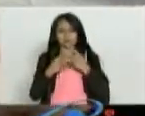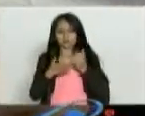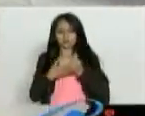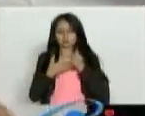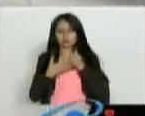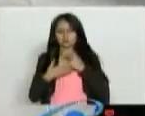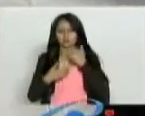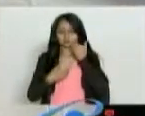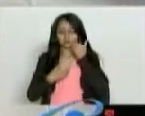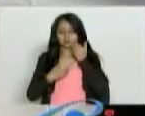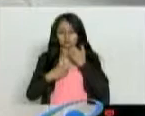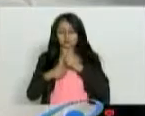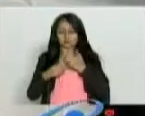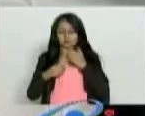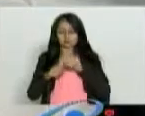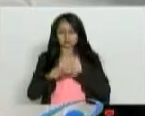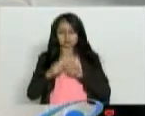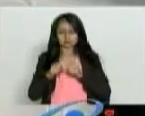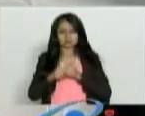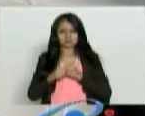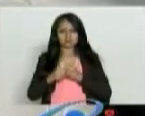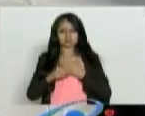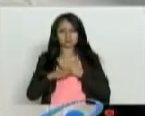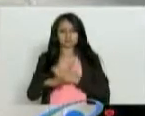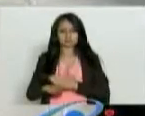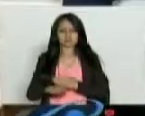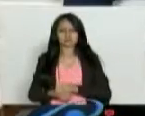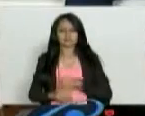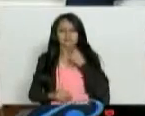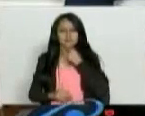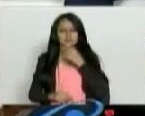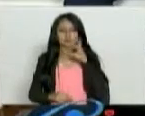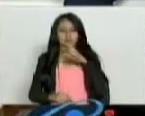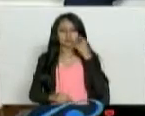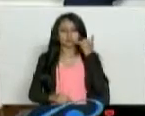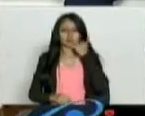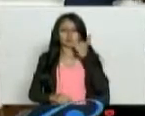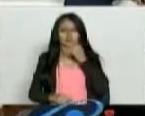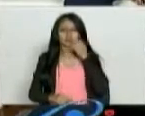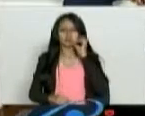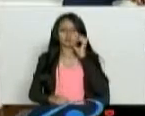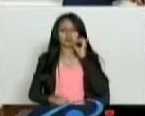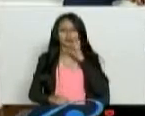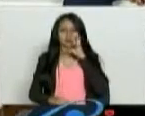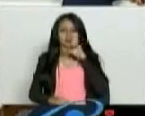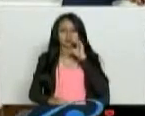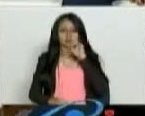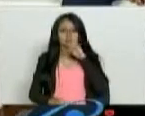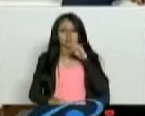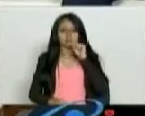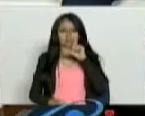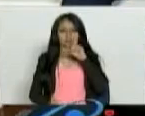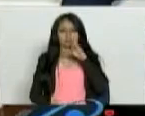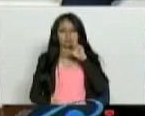efectos fuertes que puedan presentar estos medicamentos. Vamos a una otra llamada. Está en Pereira, Rosalba. Bienvenida, Rosalba. Buenas tardes.